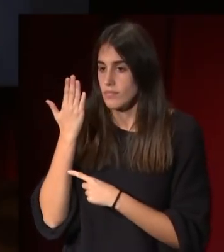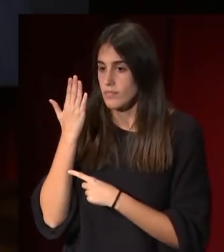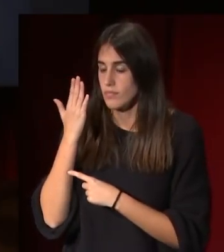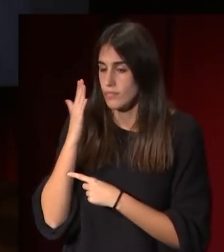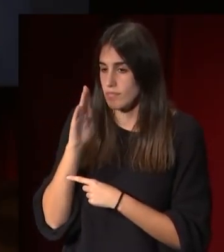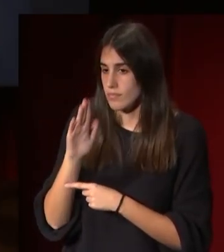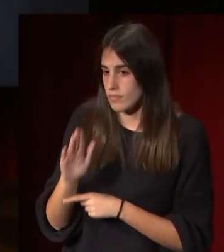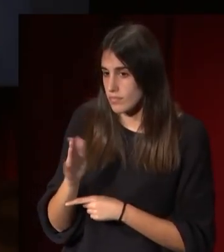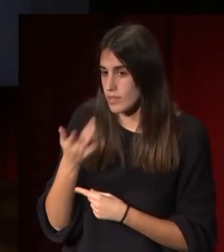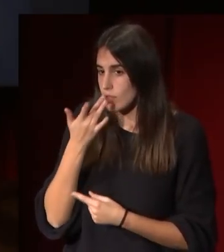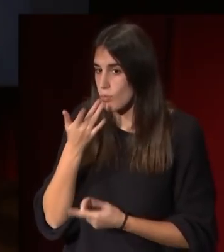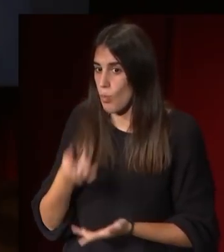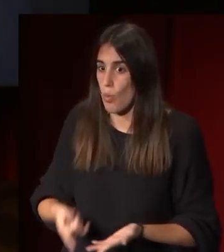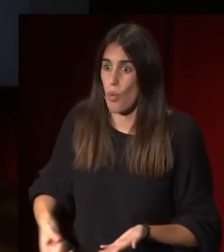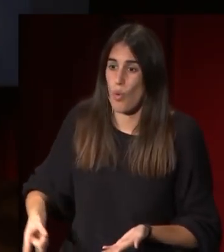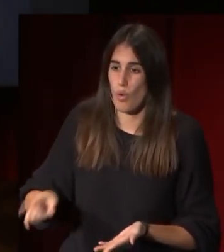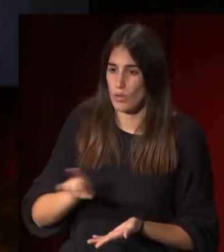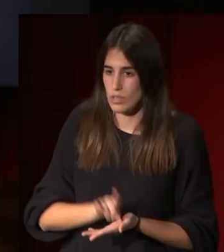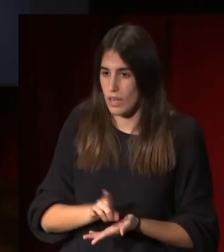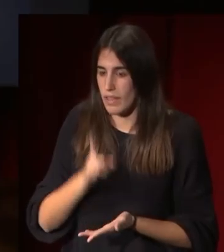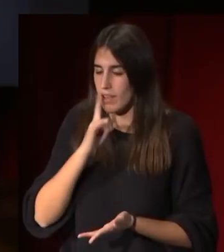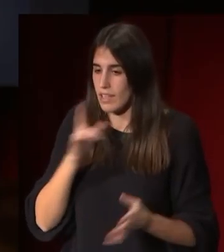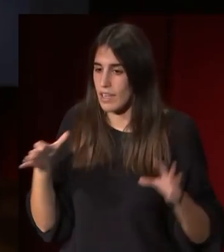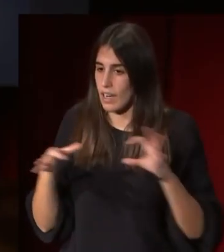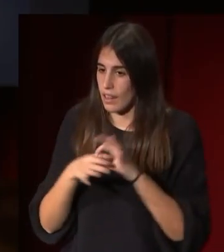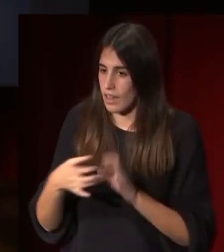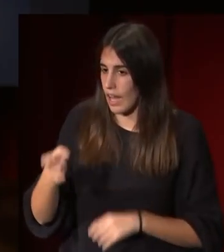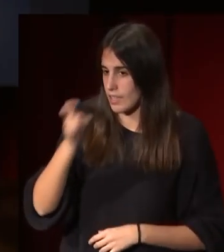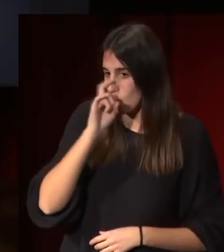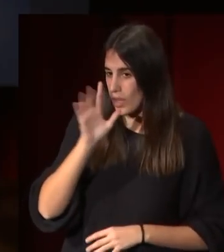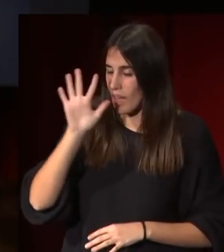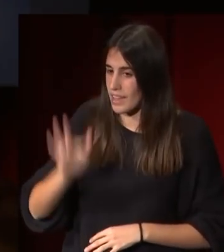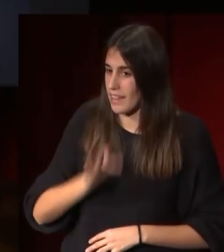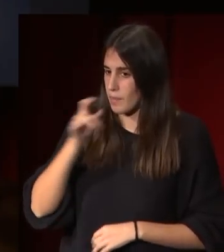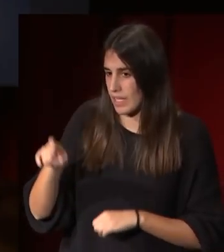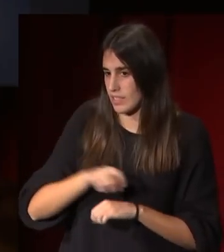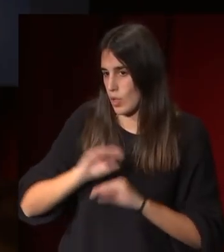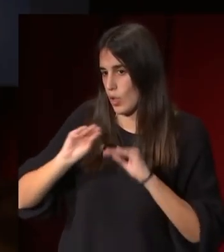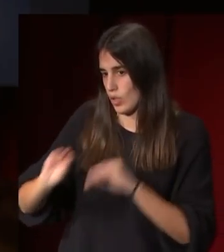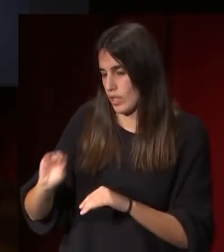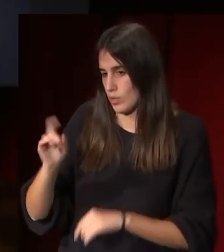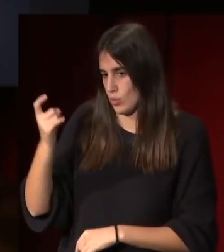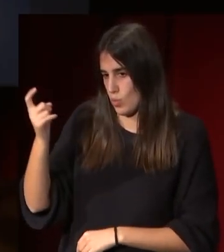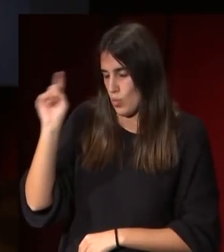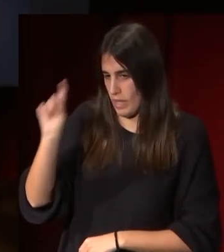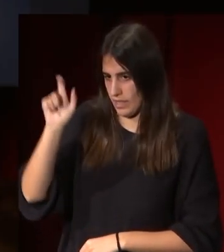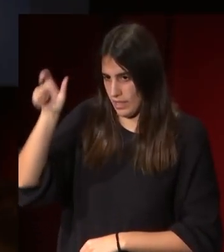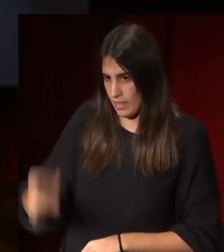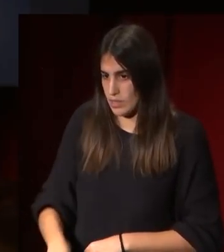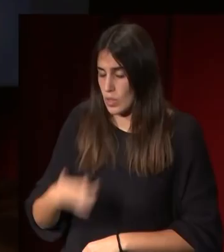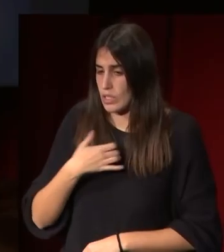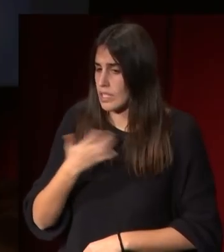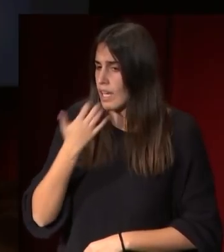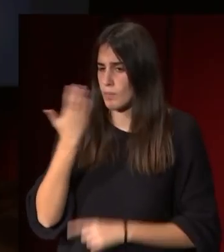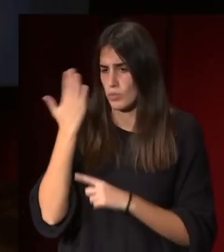de nuevo otra vez tanto a la antigüedad como a su maestro si miramos ejemplos de la antigüedad hay muchos he traído algunos simplemente para